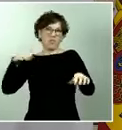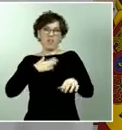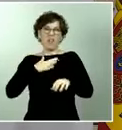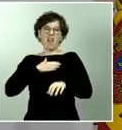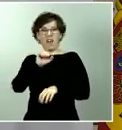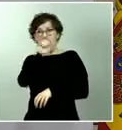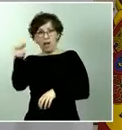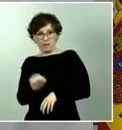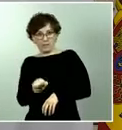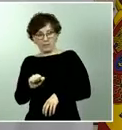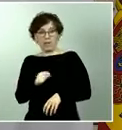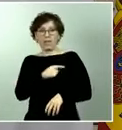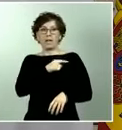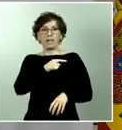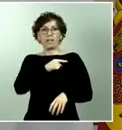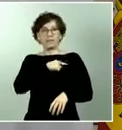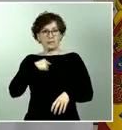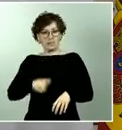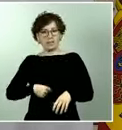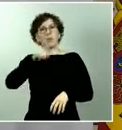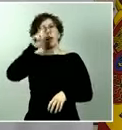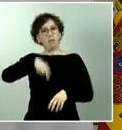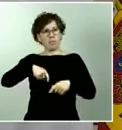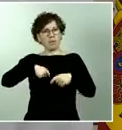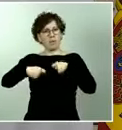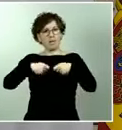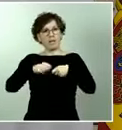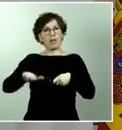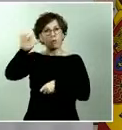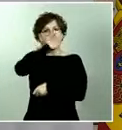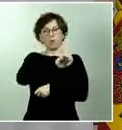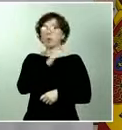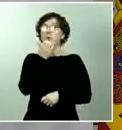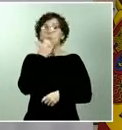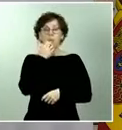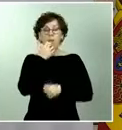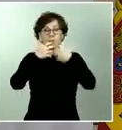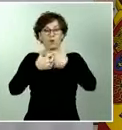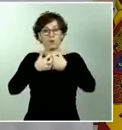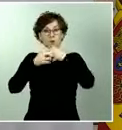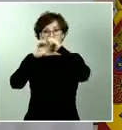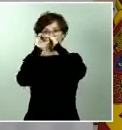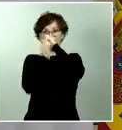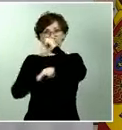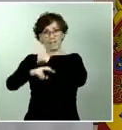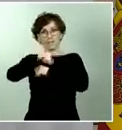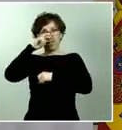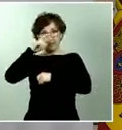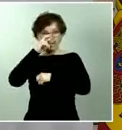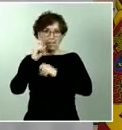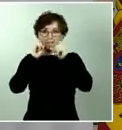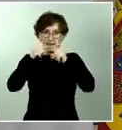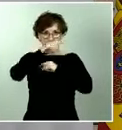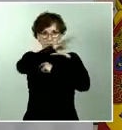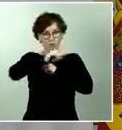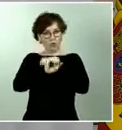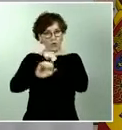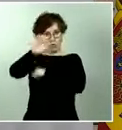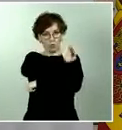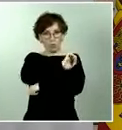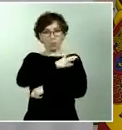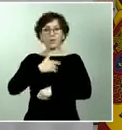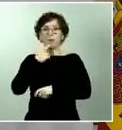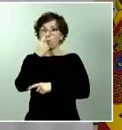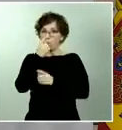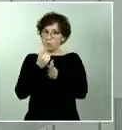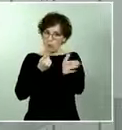casos mercados también europeos por ejemplo equipos de ventilación mecánica invasiva y compra por tanto de material y dos activación